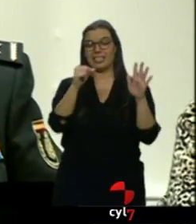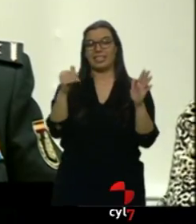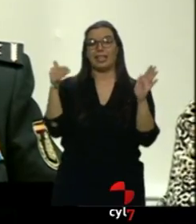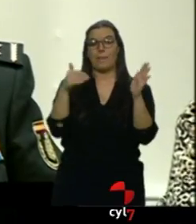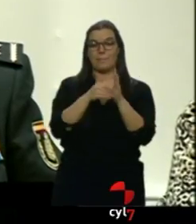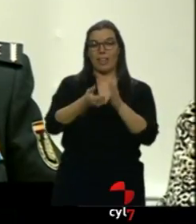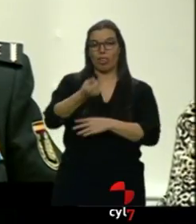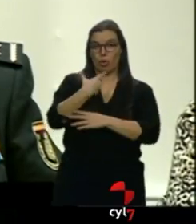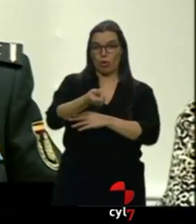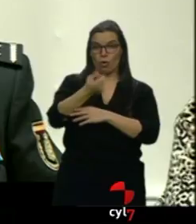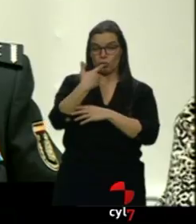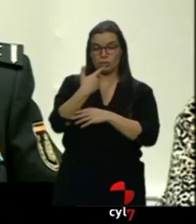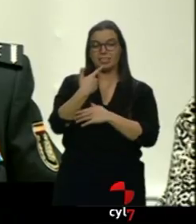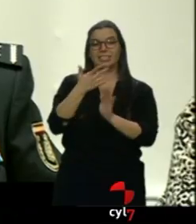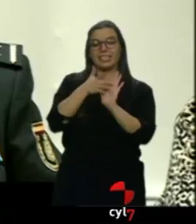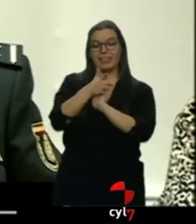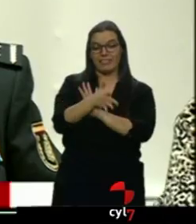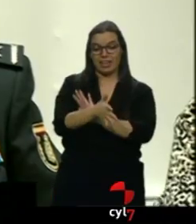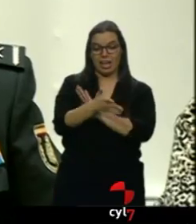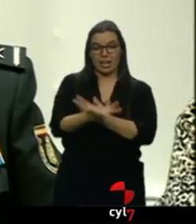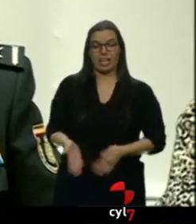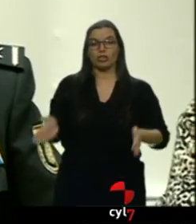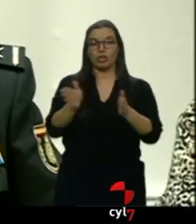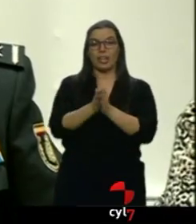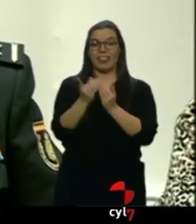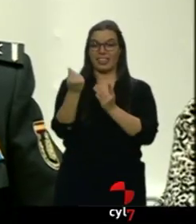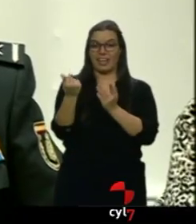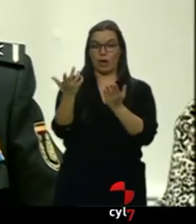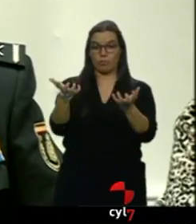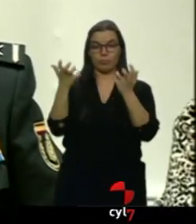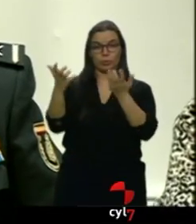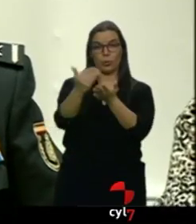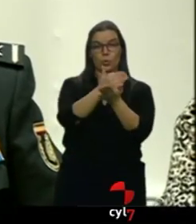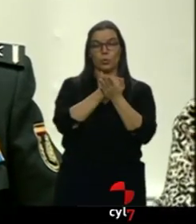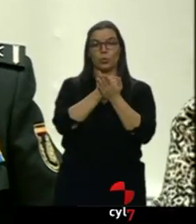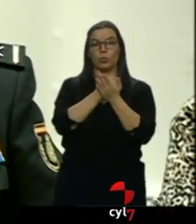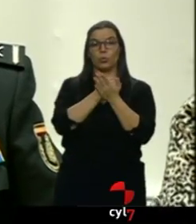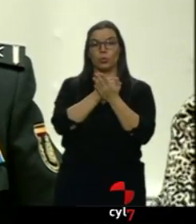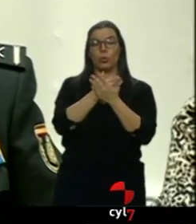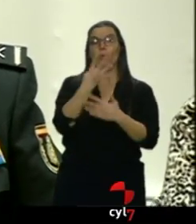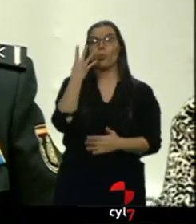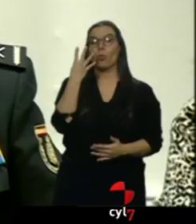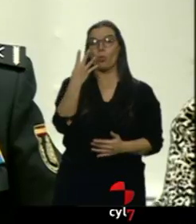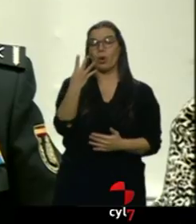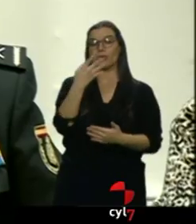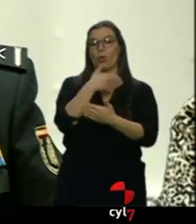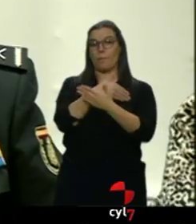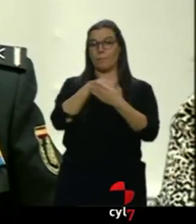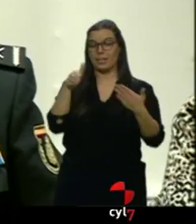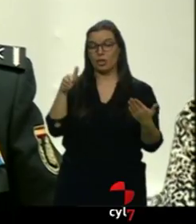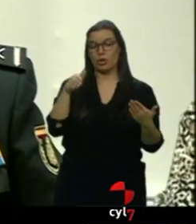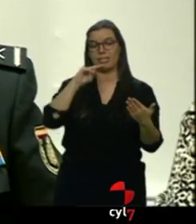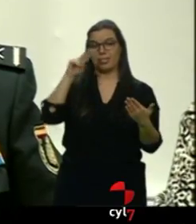pueden suponer al final un beneficio de más de 4 millones